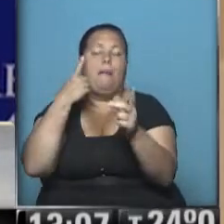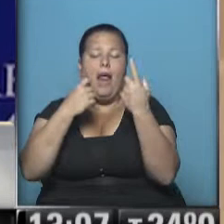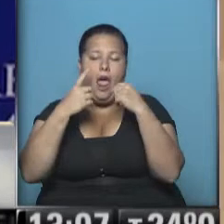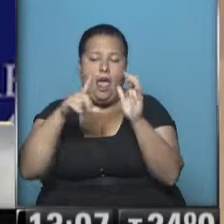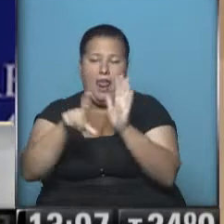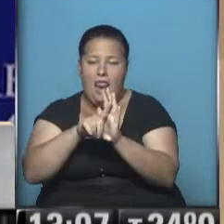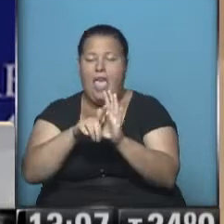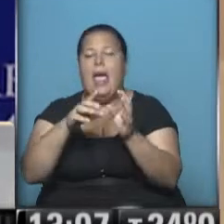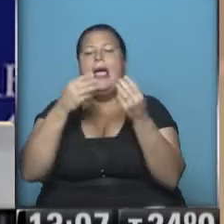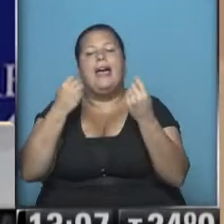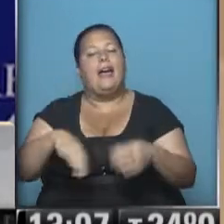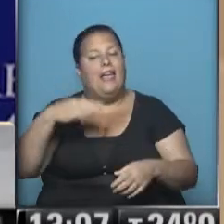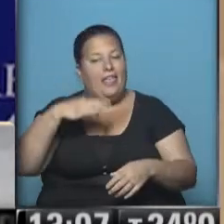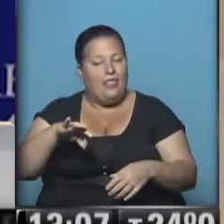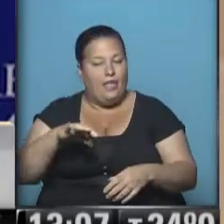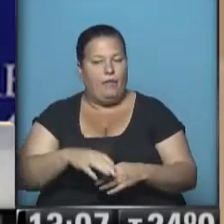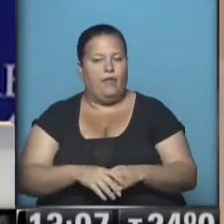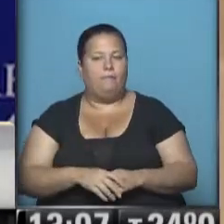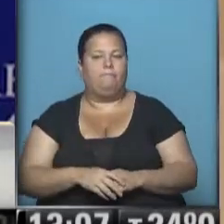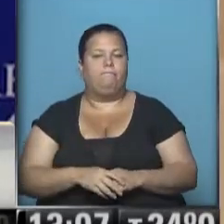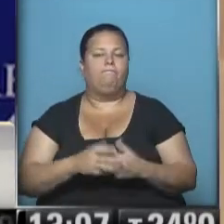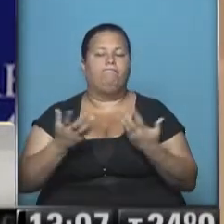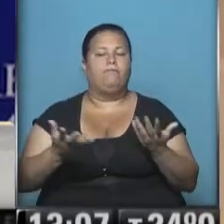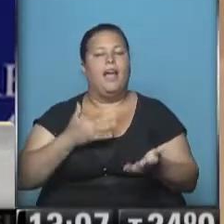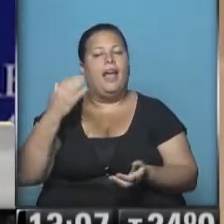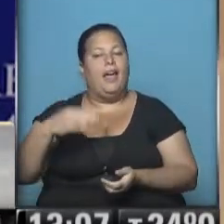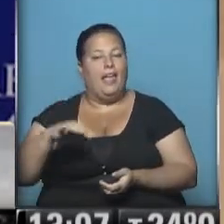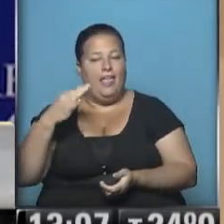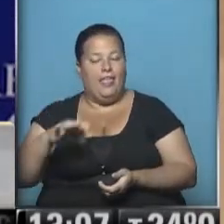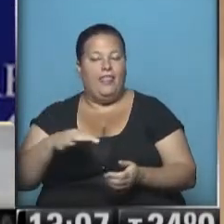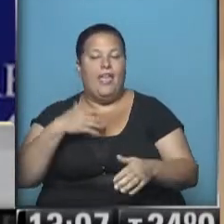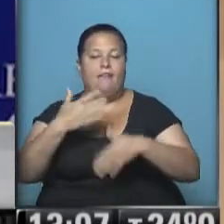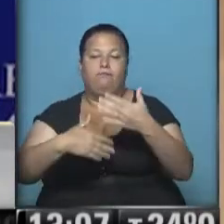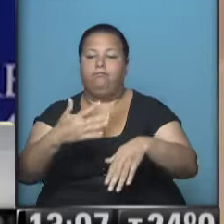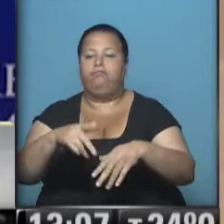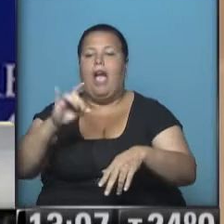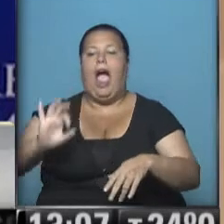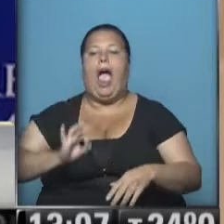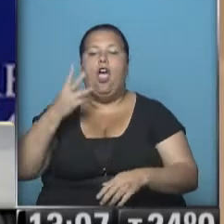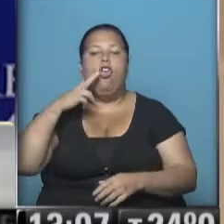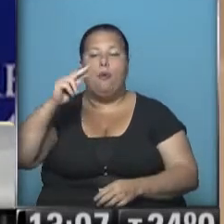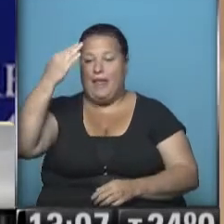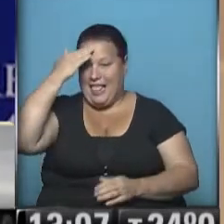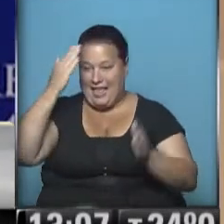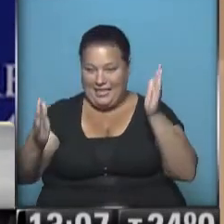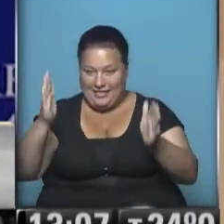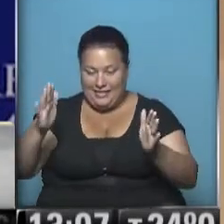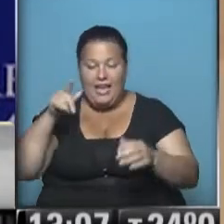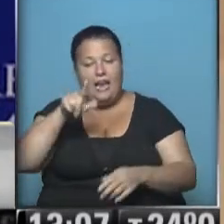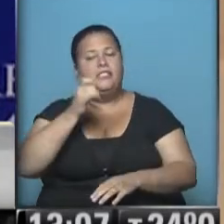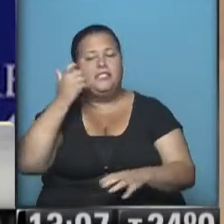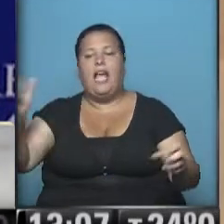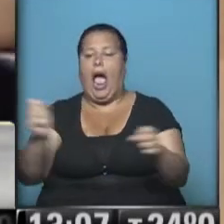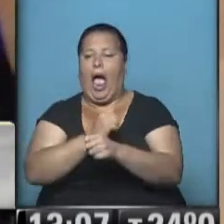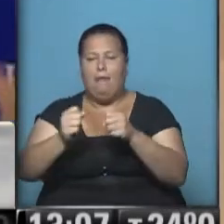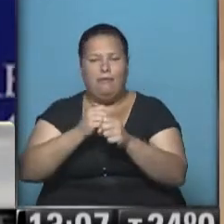que deberá desarrollarse durante el año 2015. Eso ha sido aprobado